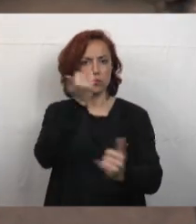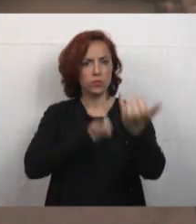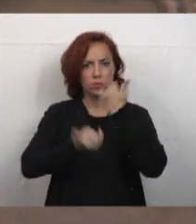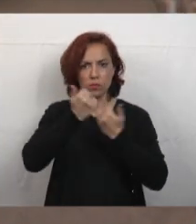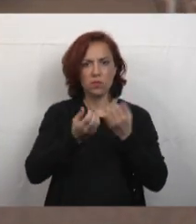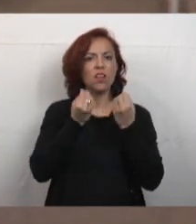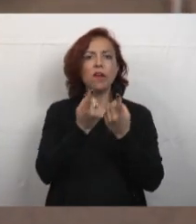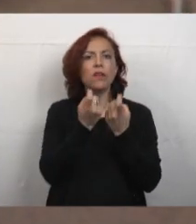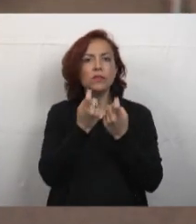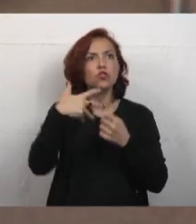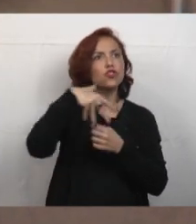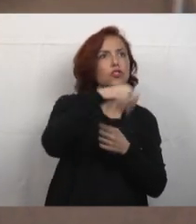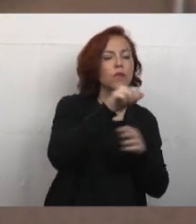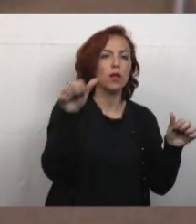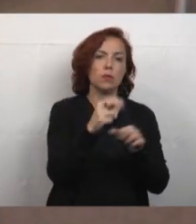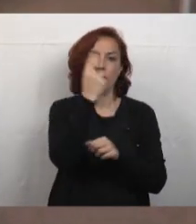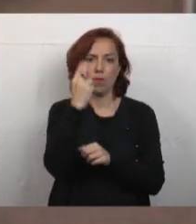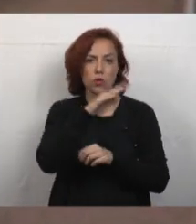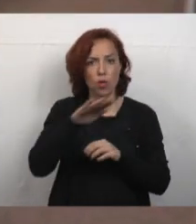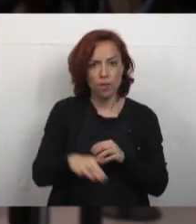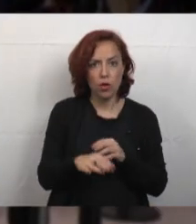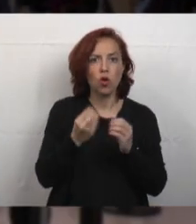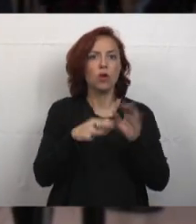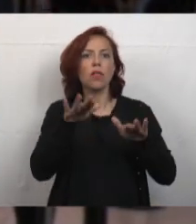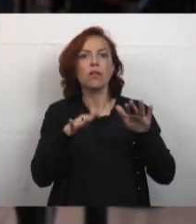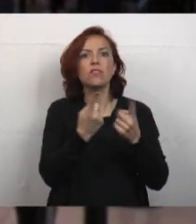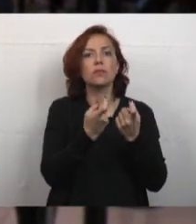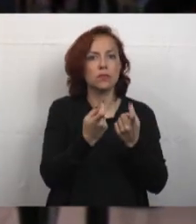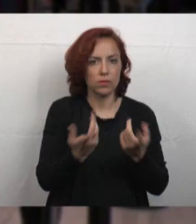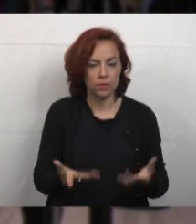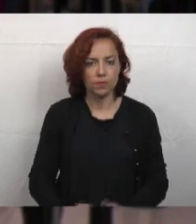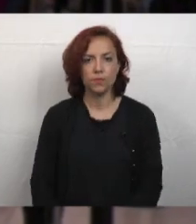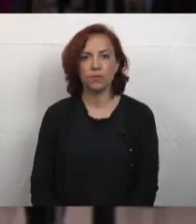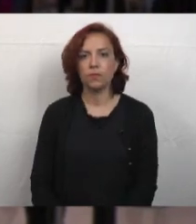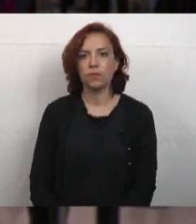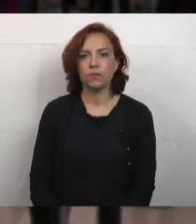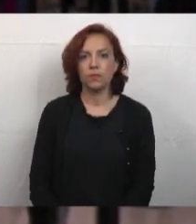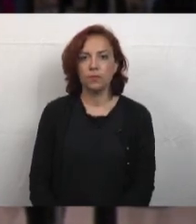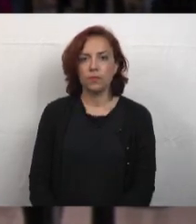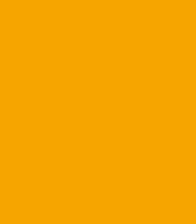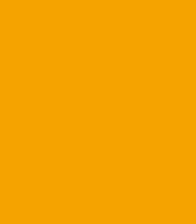encuentran detallados los requisitos para realizar el trámite de permiso del menor y en qué casos se requiere.